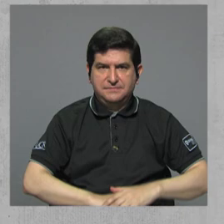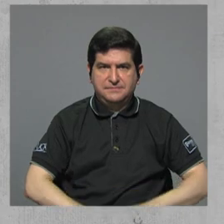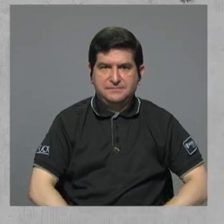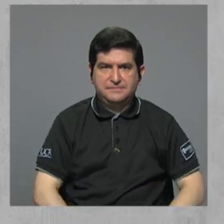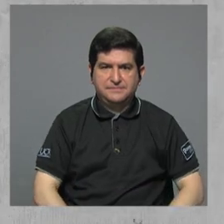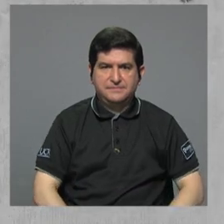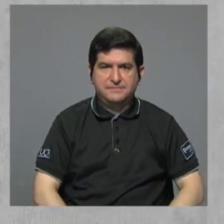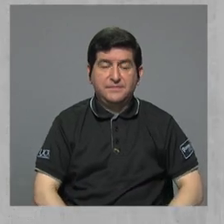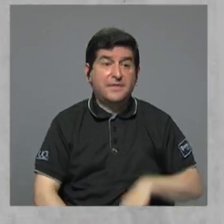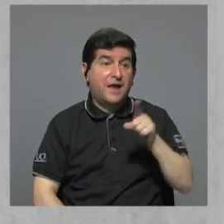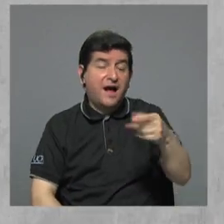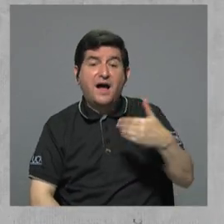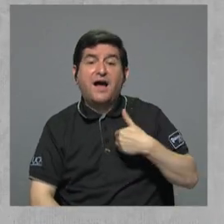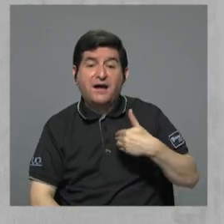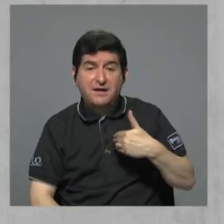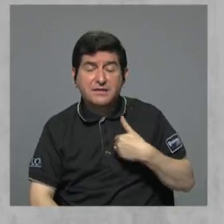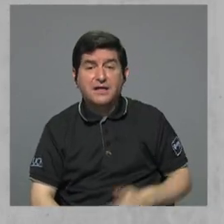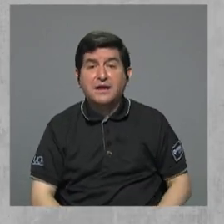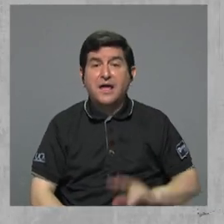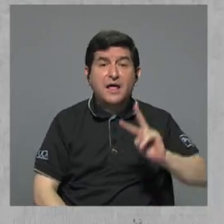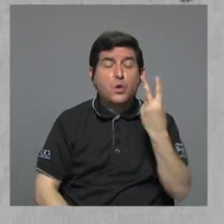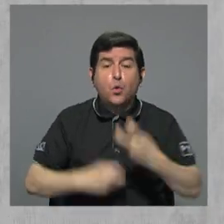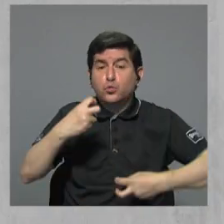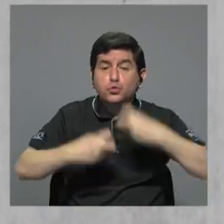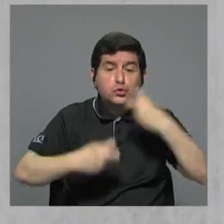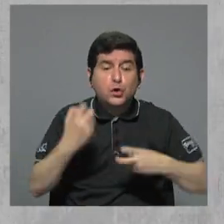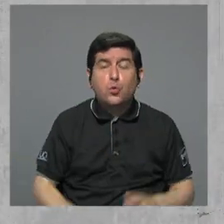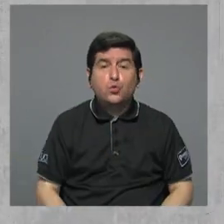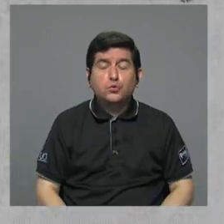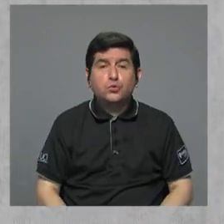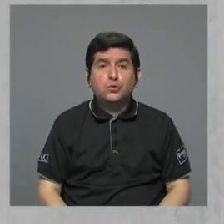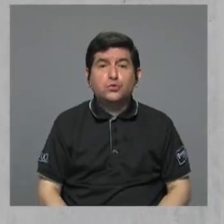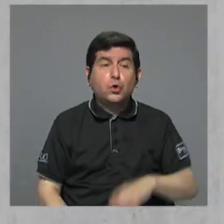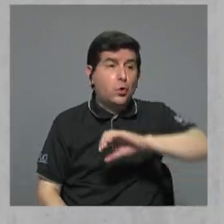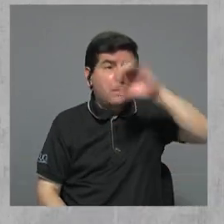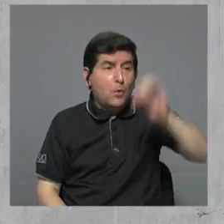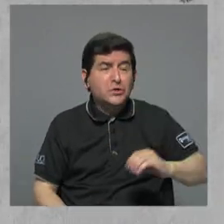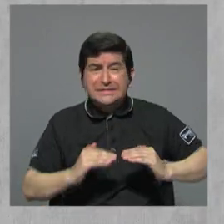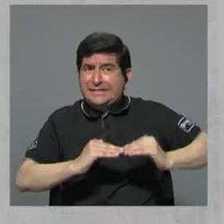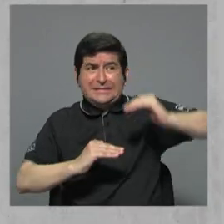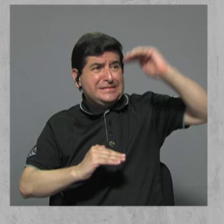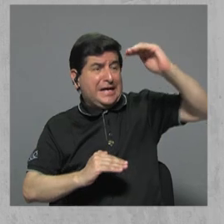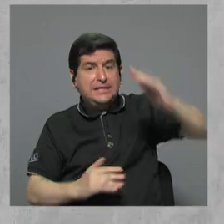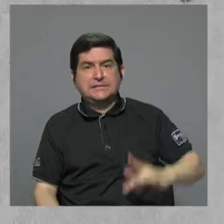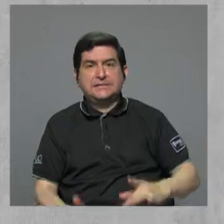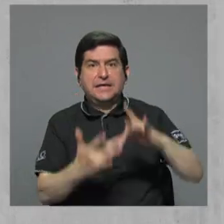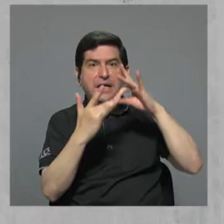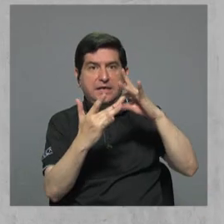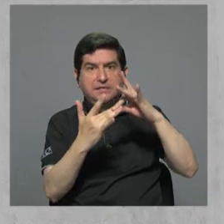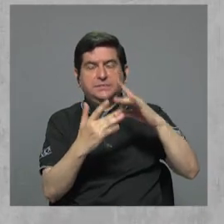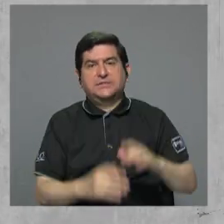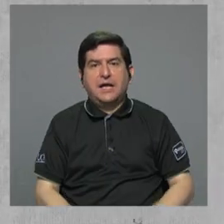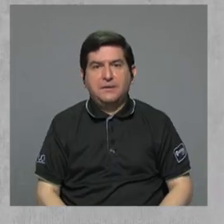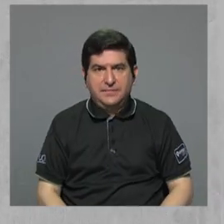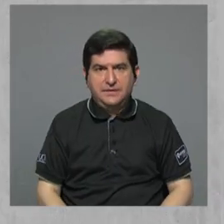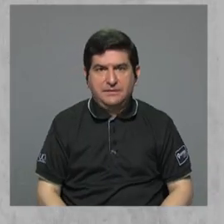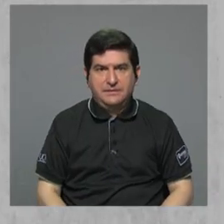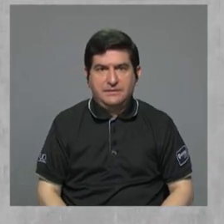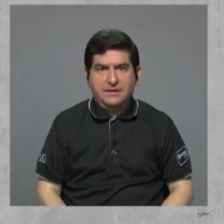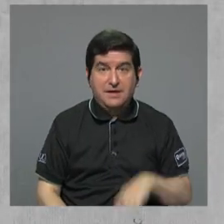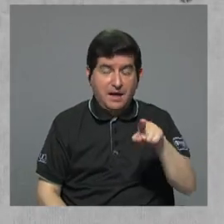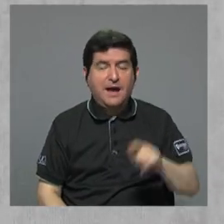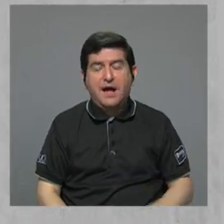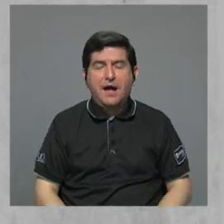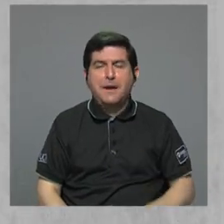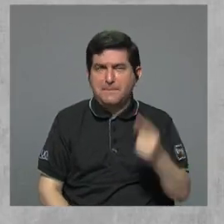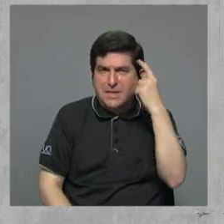Entonces ahí tenemos un segundo problema que tiene que ver con tasas de interés que son muy altas y particularmente son altas relativamente al crecimiento